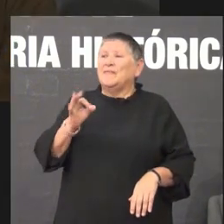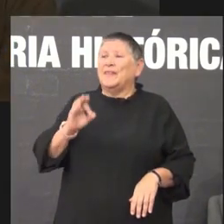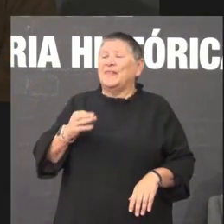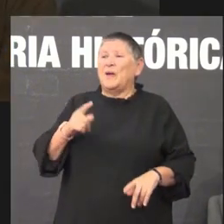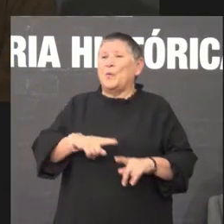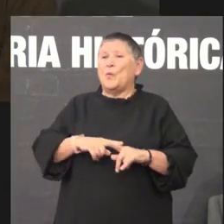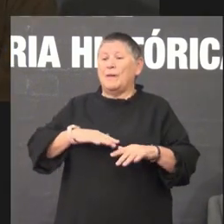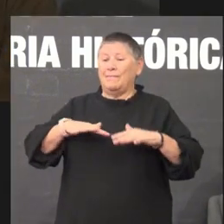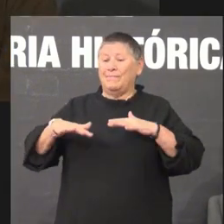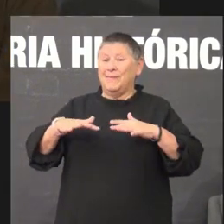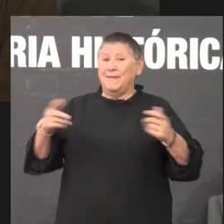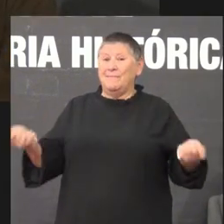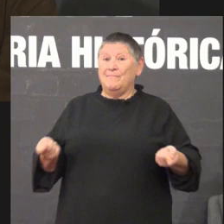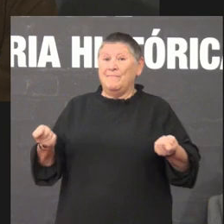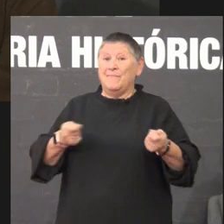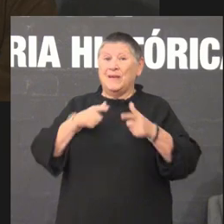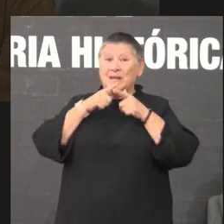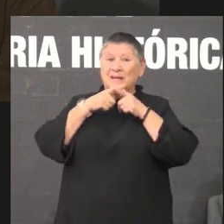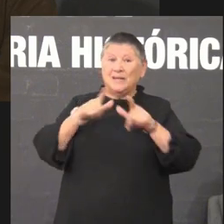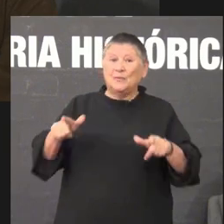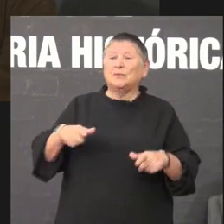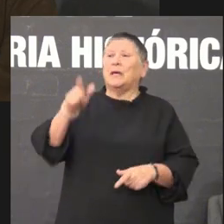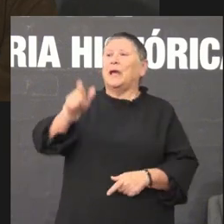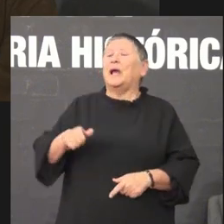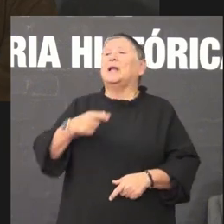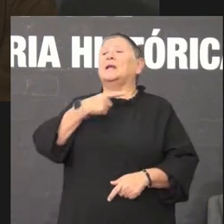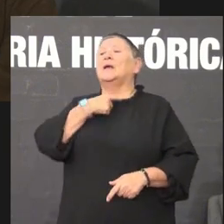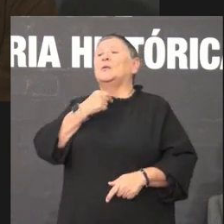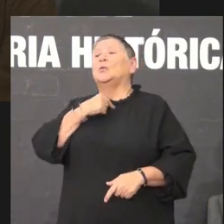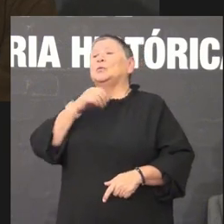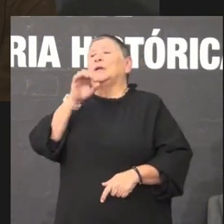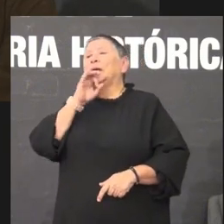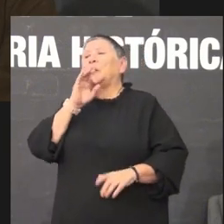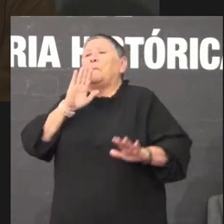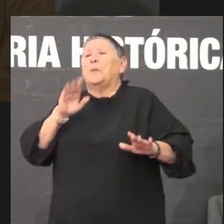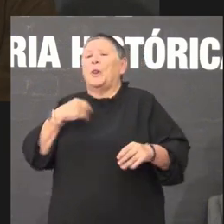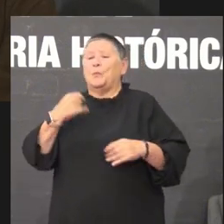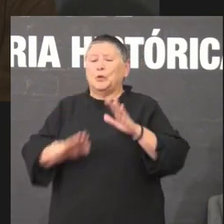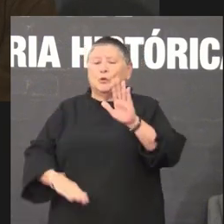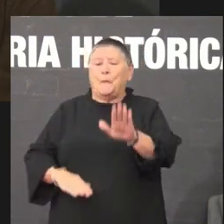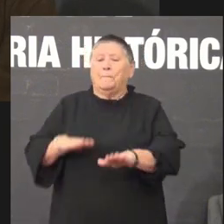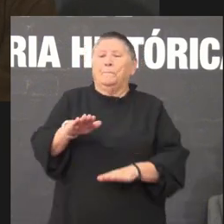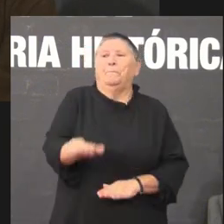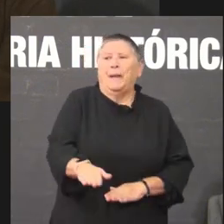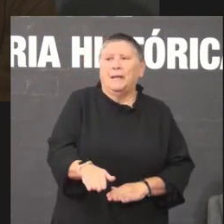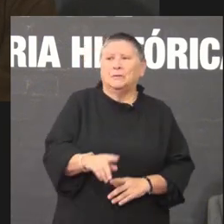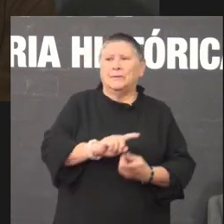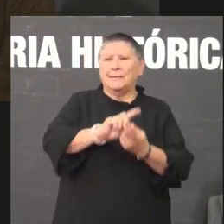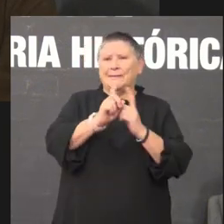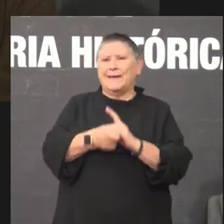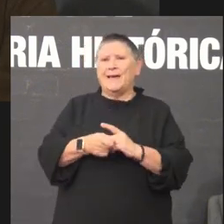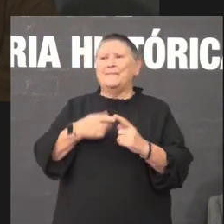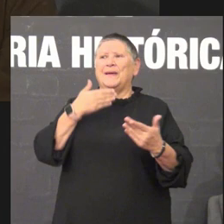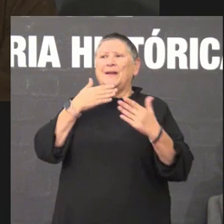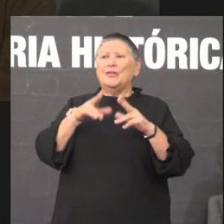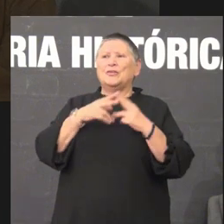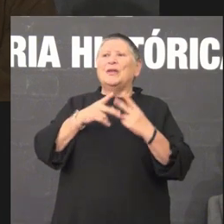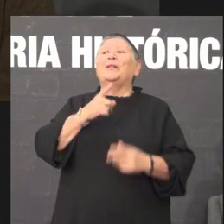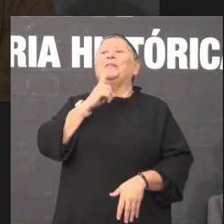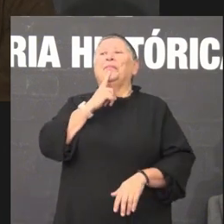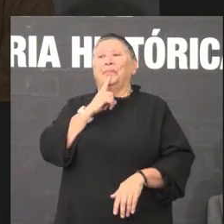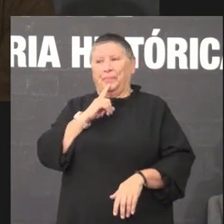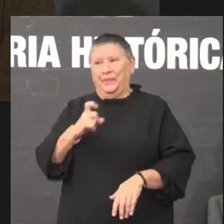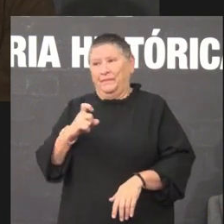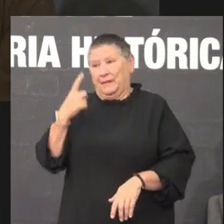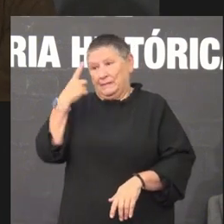son moi complexas e dicías moita xente apreciou galego vota tan xugeiras pero logo non é capaz de dar ese paso porque cambiar de idioma na relación social é moi difícil